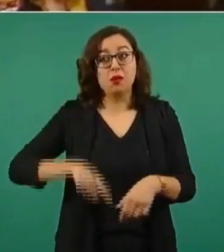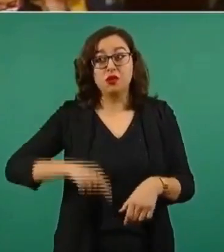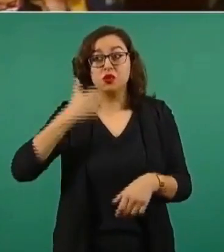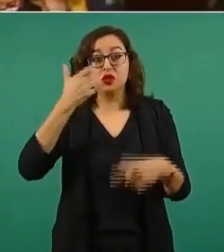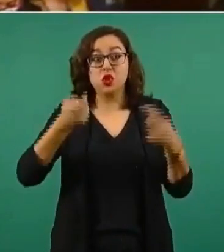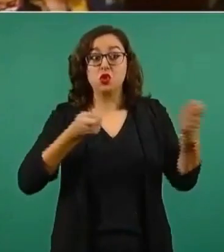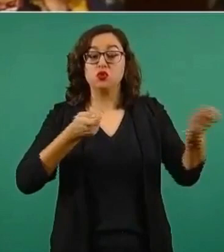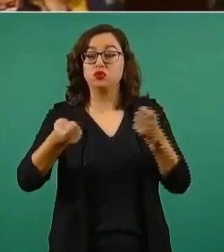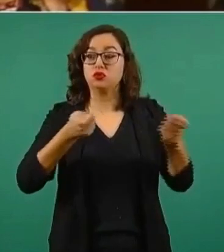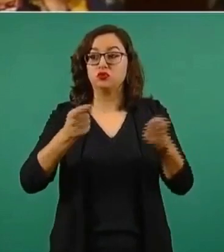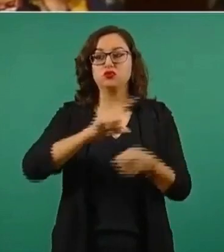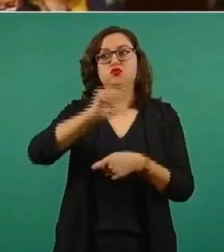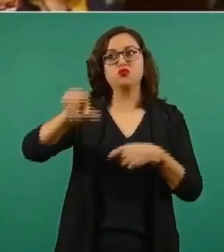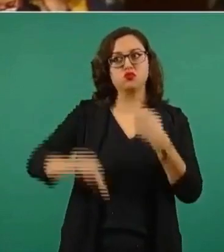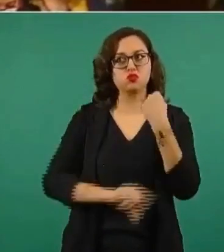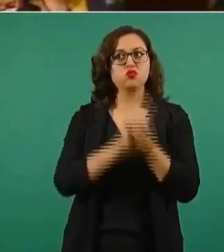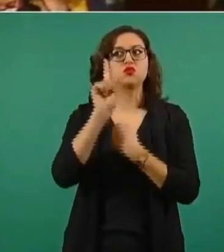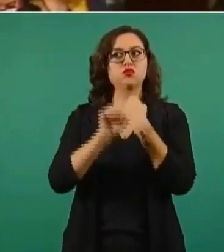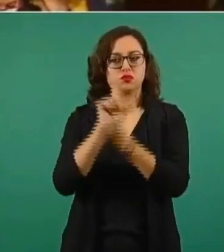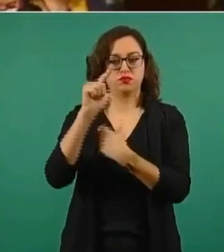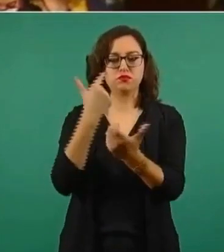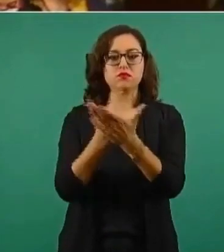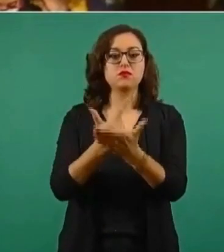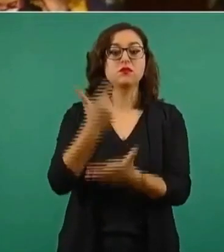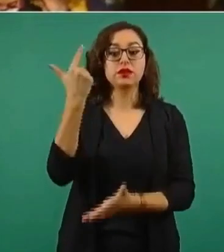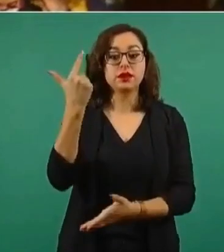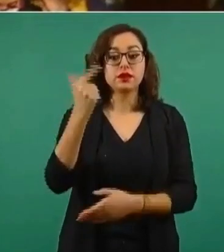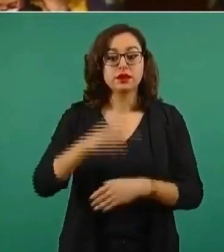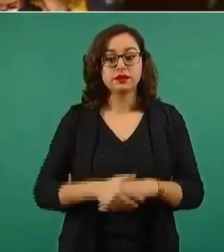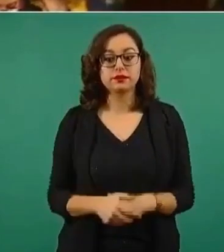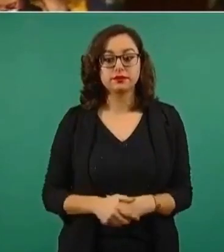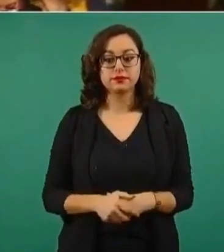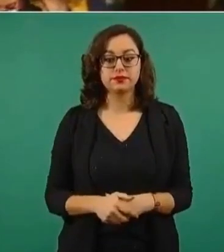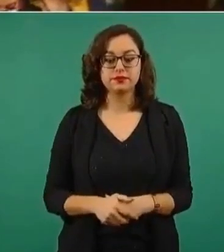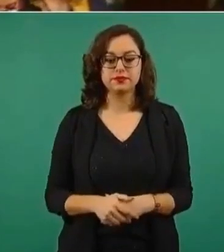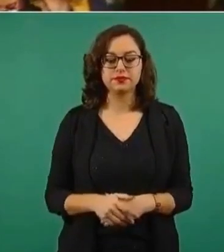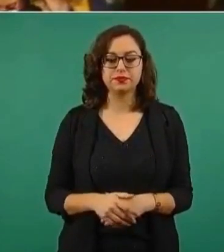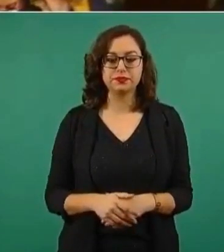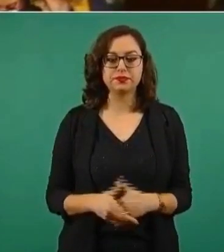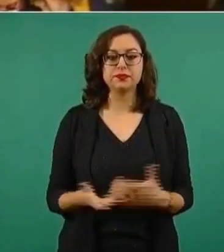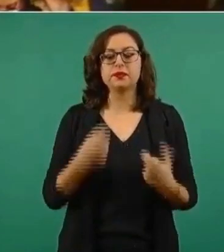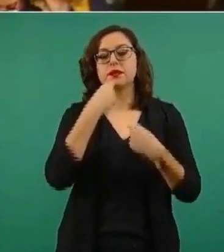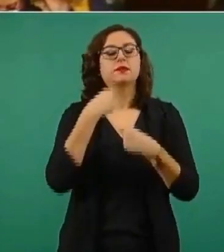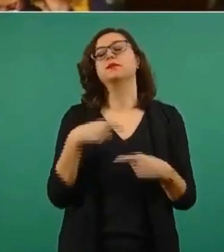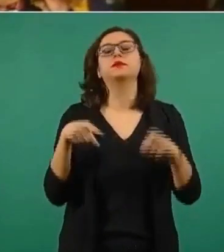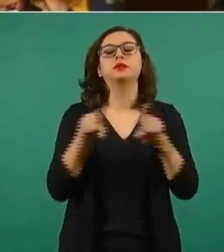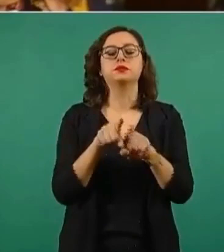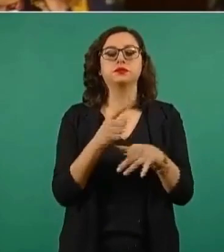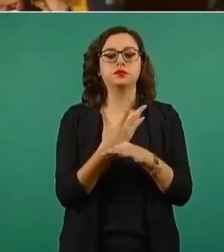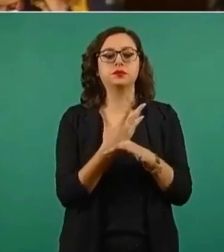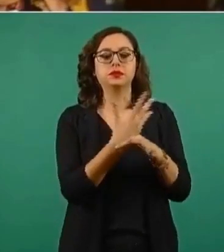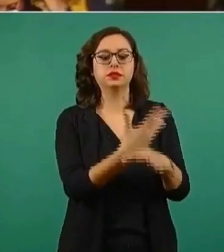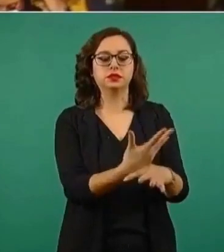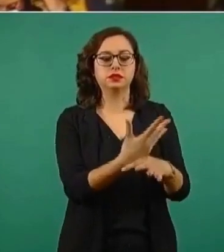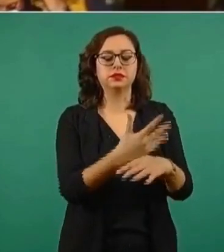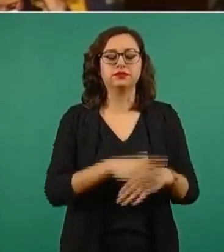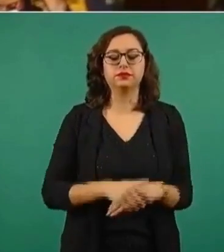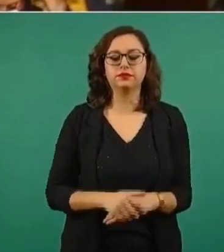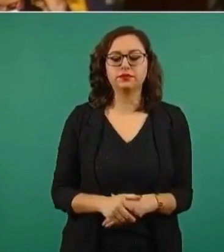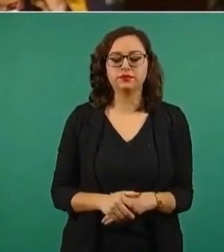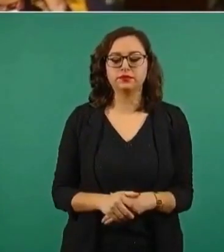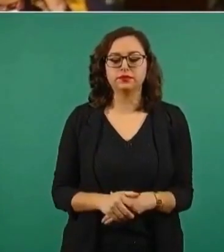Dice BN Américas y además dice, en parte de las advertencias, cualquier cambio